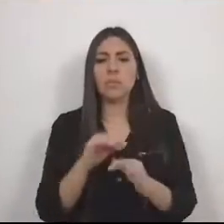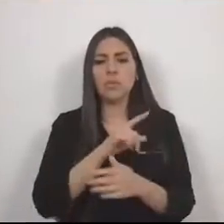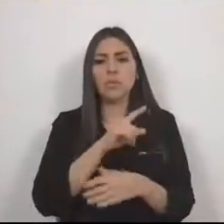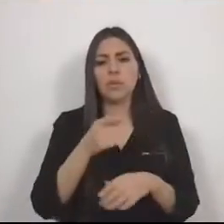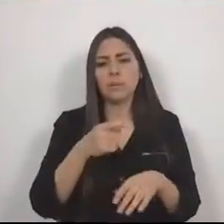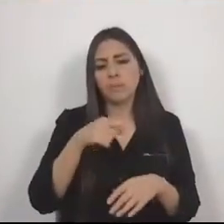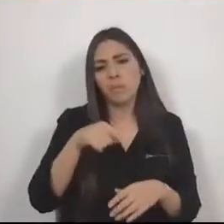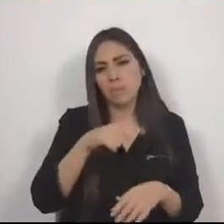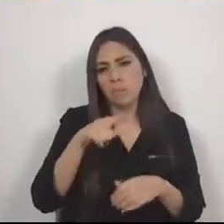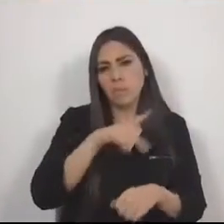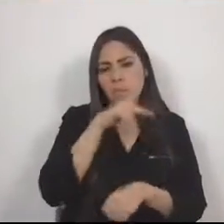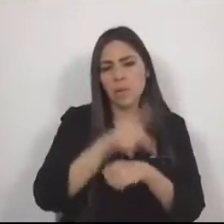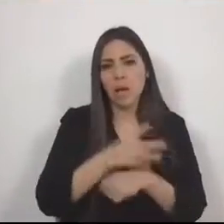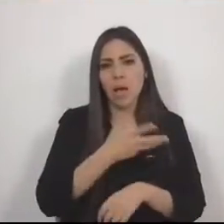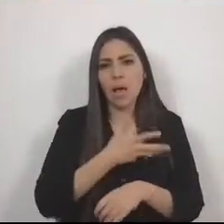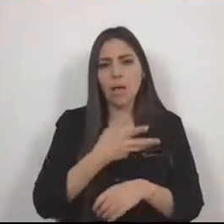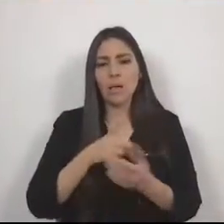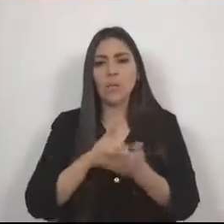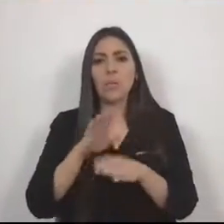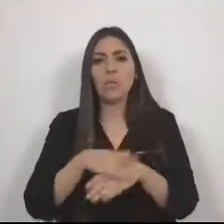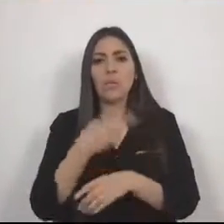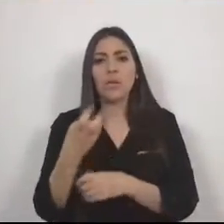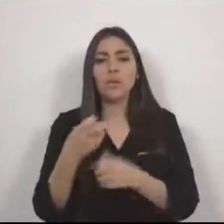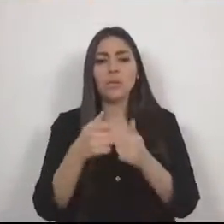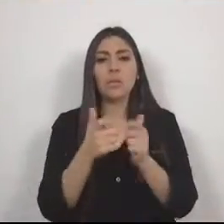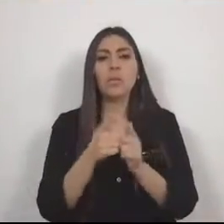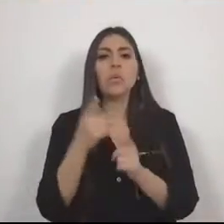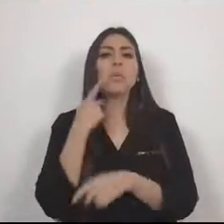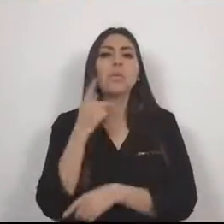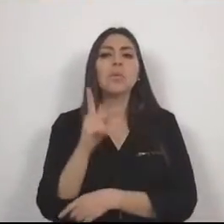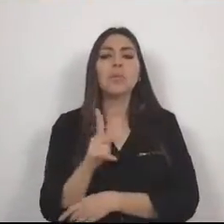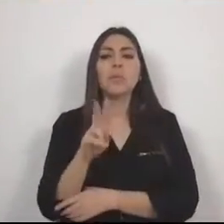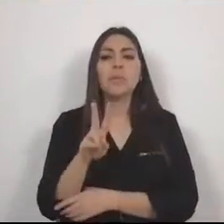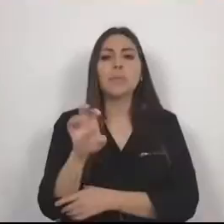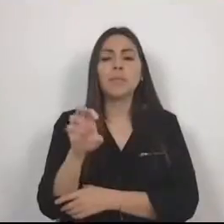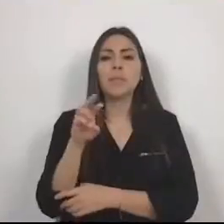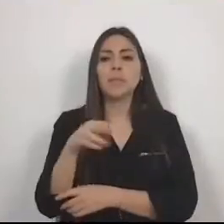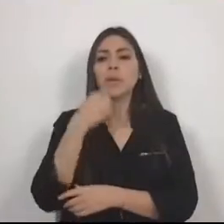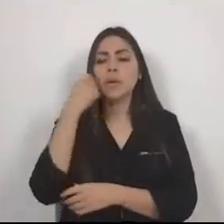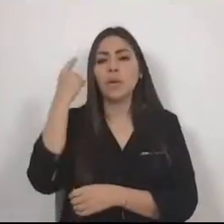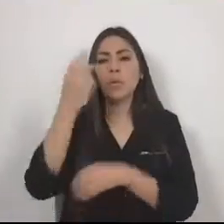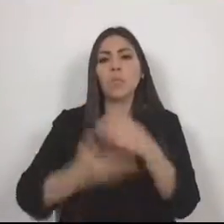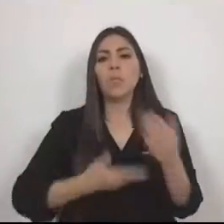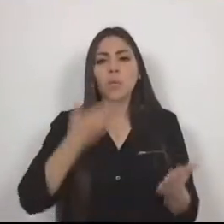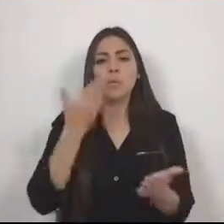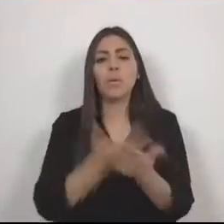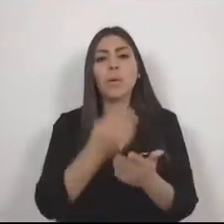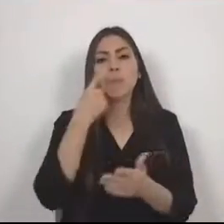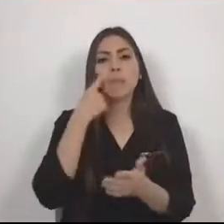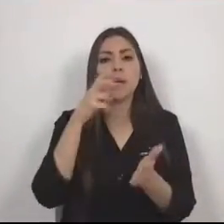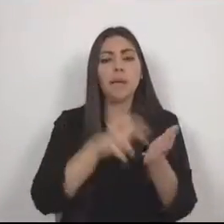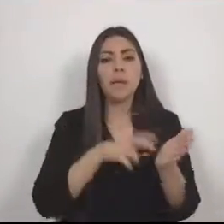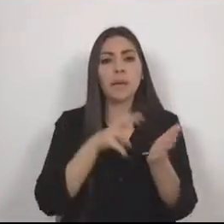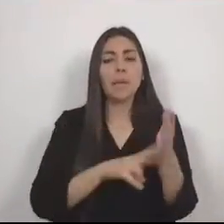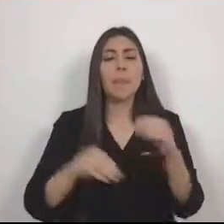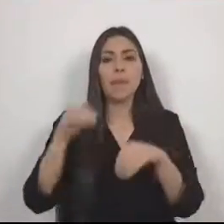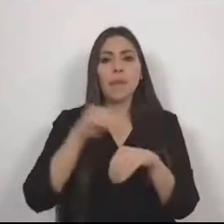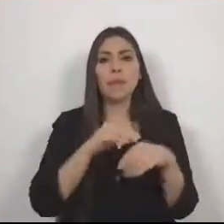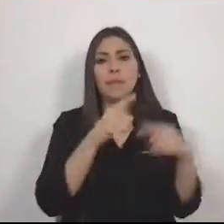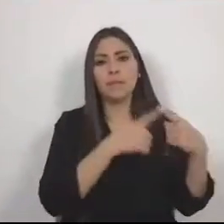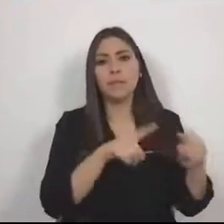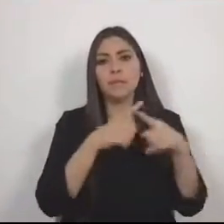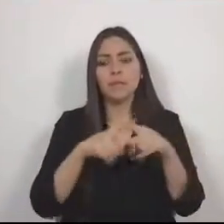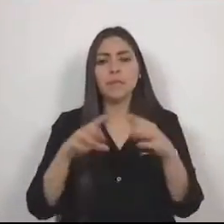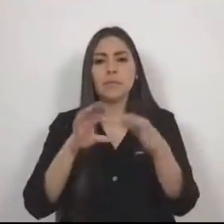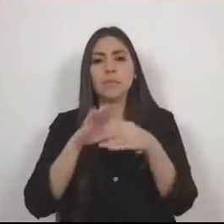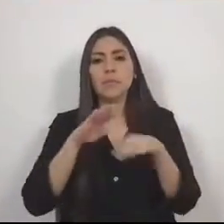Partido Verde somete a la consideración de esta legislatura, iniciativa con proyecto de decreto por el que se reformen y adicionen diversas disposiciones